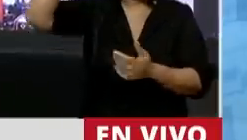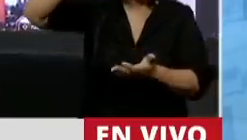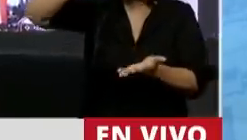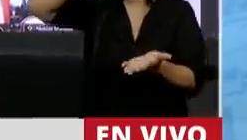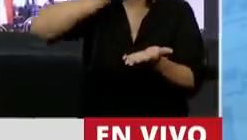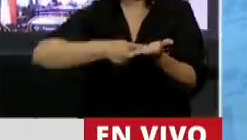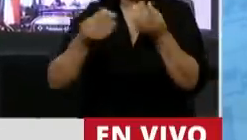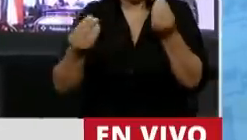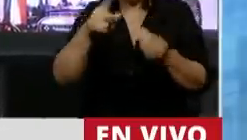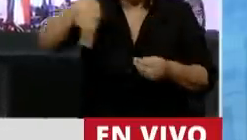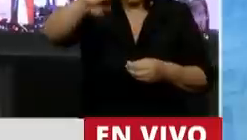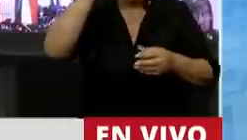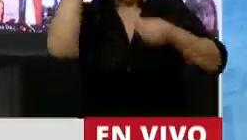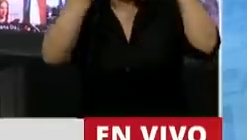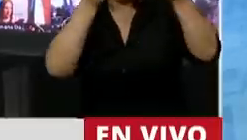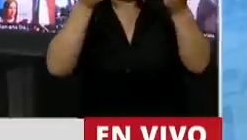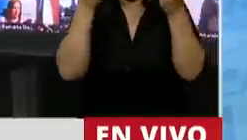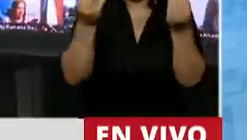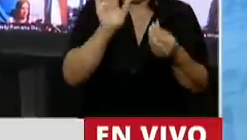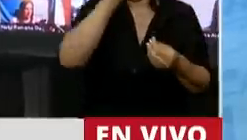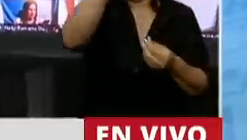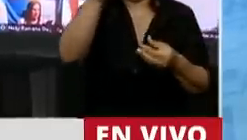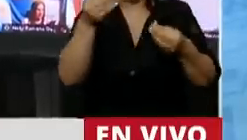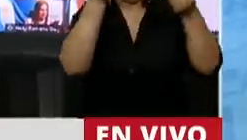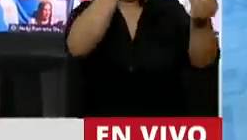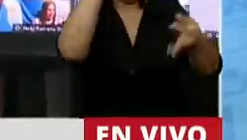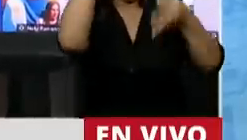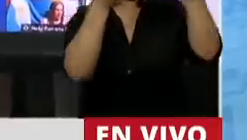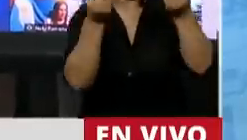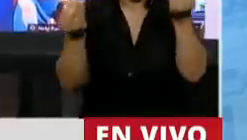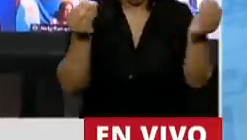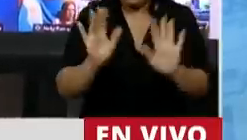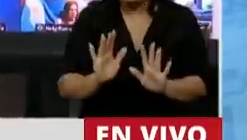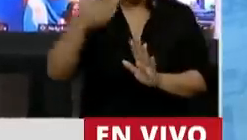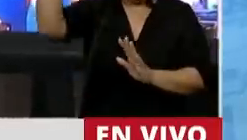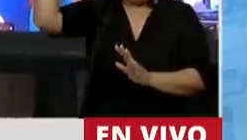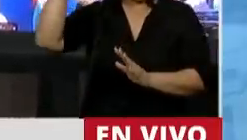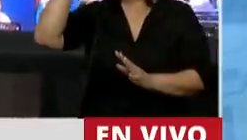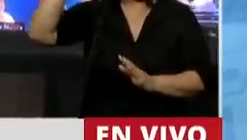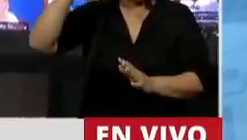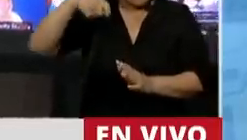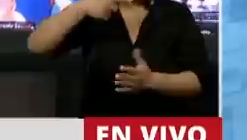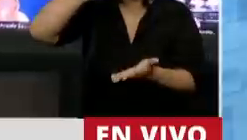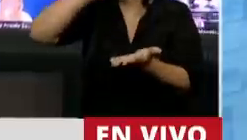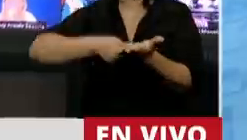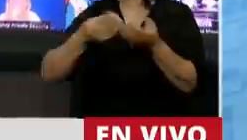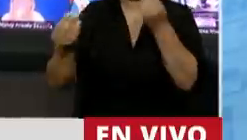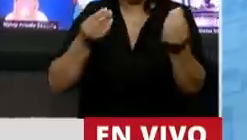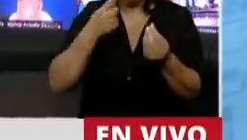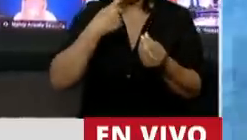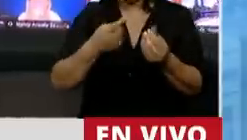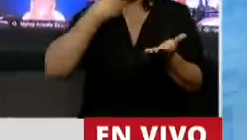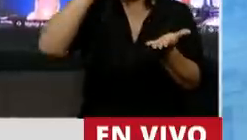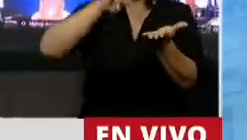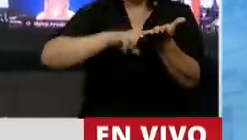Ya que hay tanta preocupación por lo que va a resultar en la justicia. El fallo de la Corte dijo, el hecho de que el impuesto